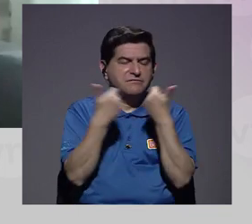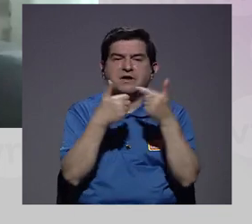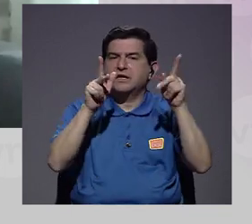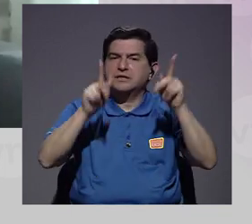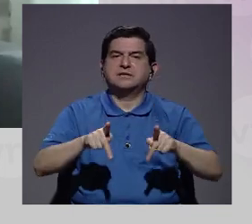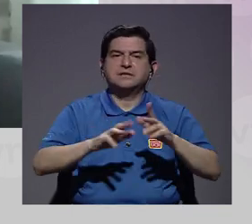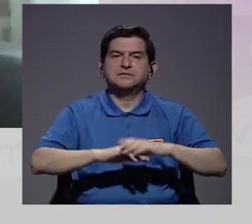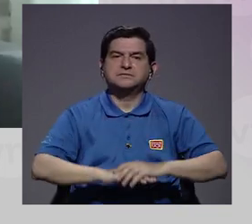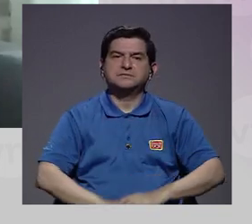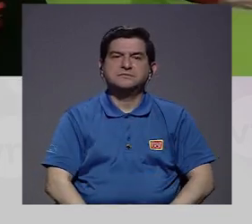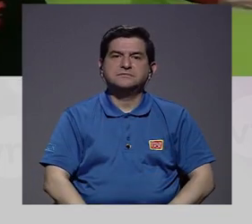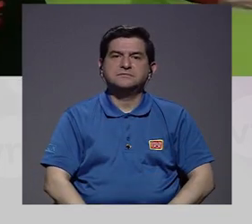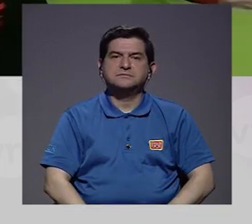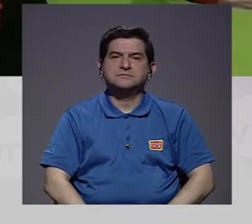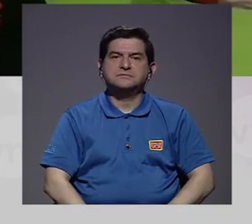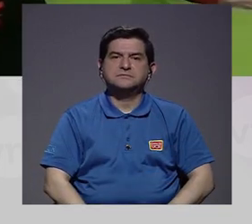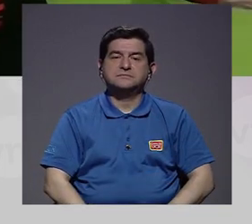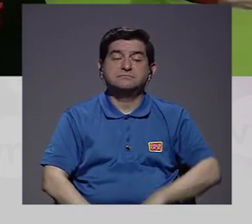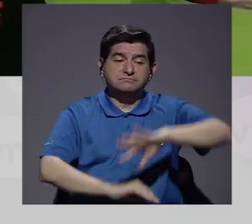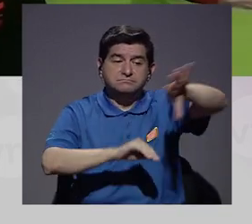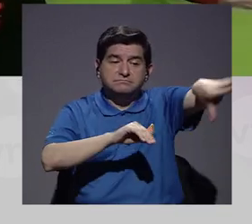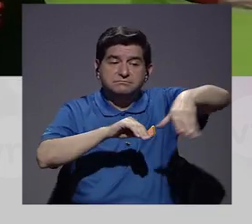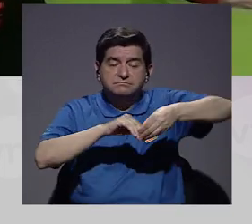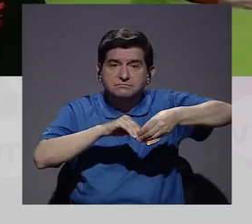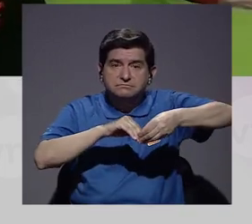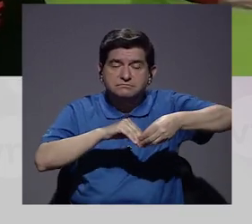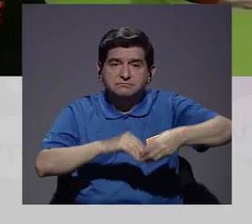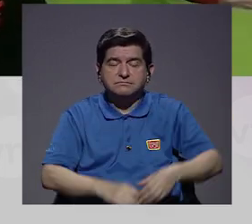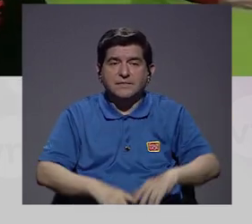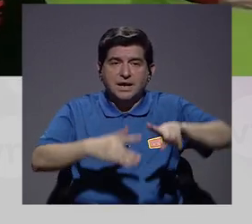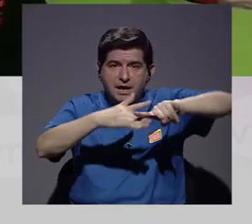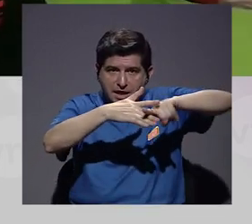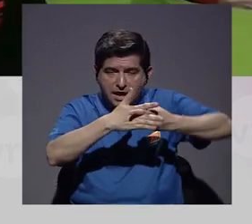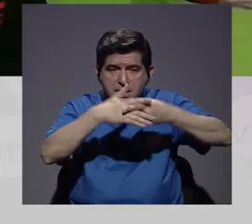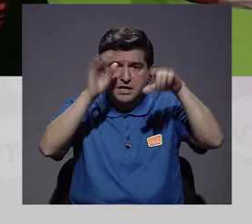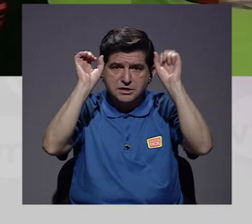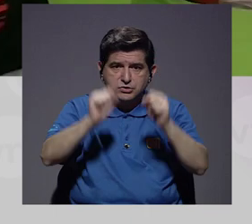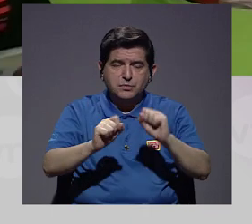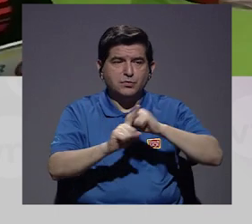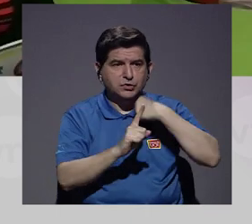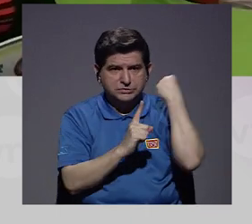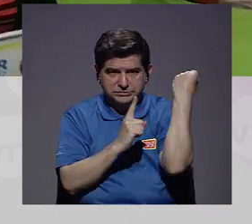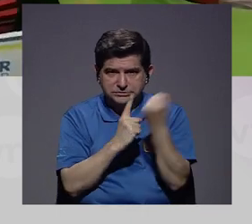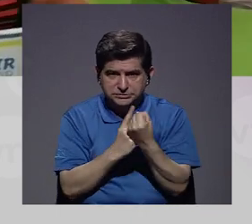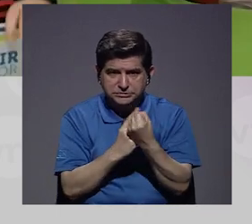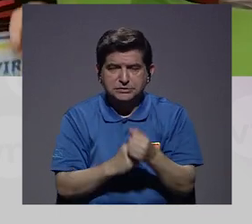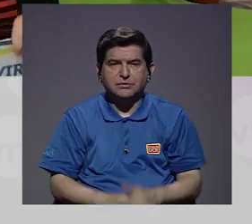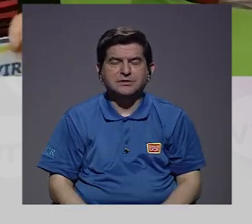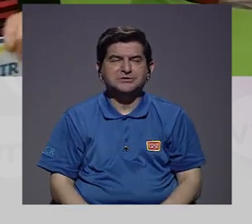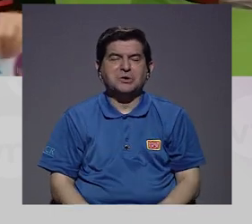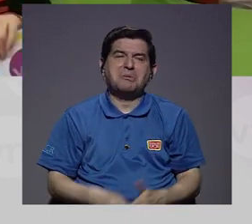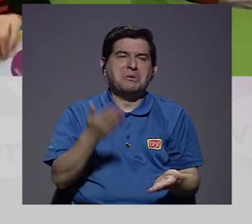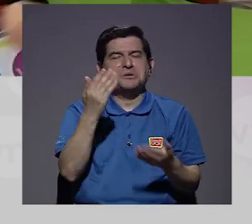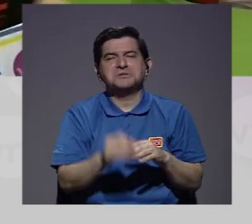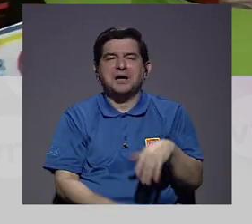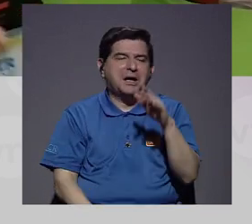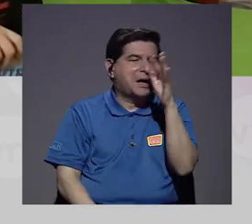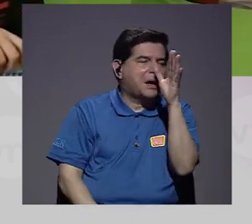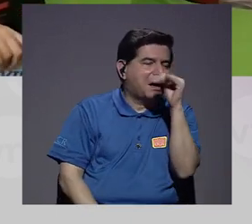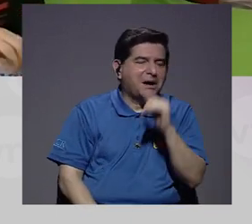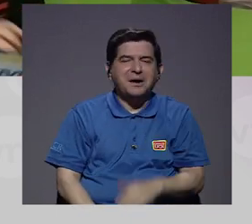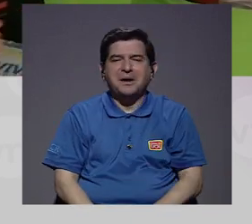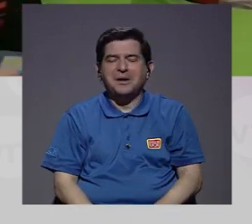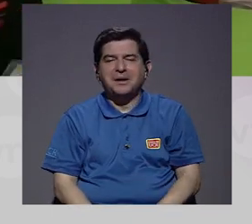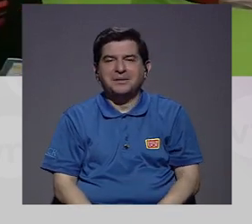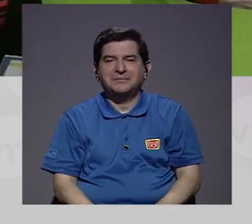sectores y para muchas personas, ¿verdad? Y que además al principio podía ser una cuestión vacilona